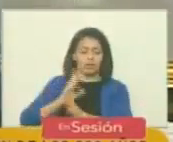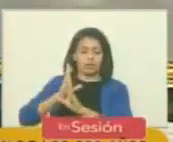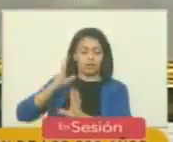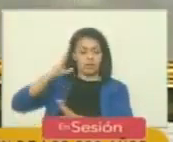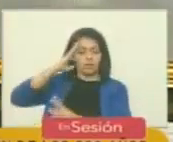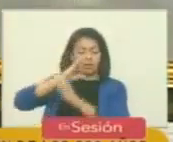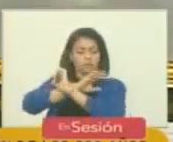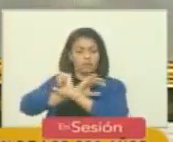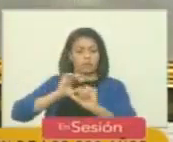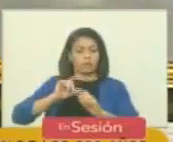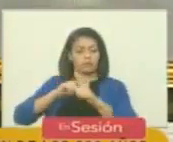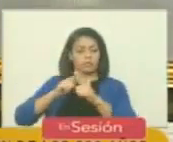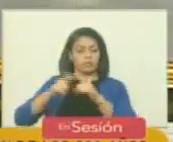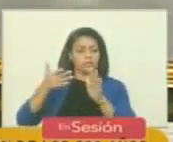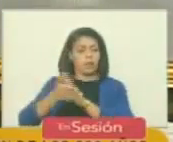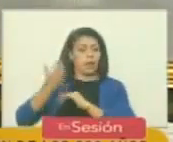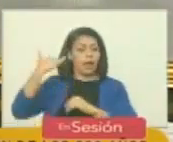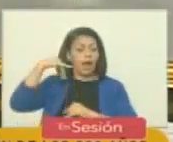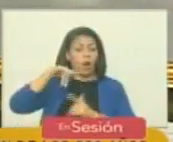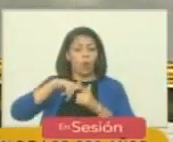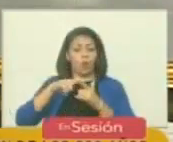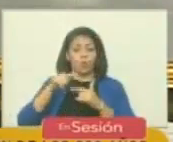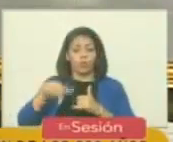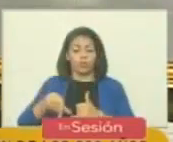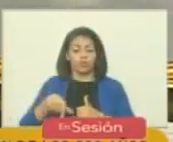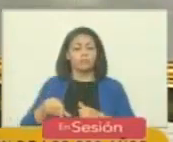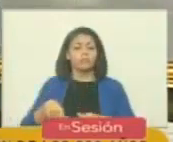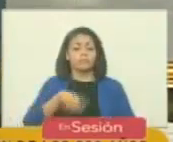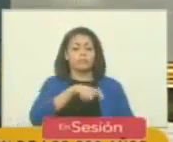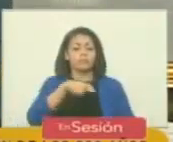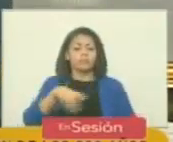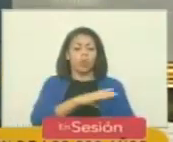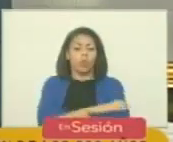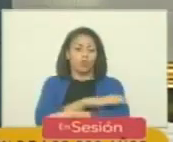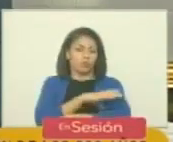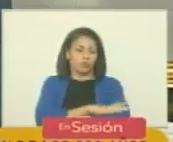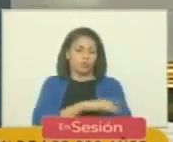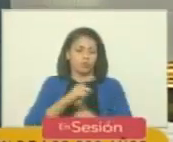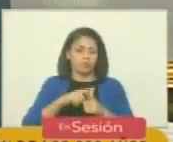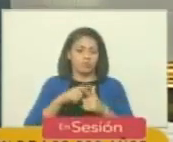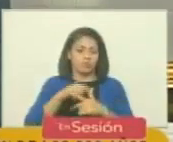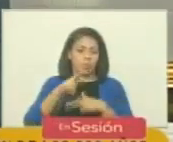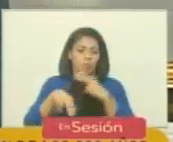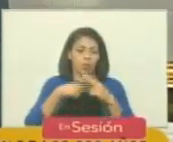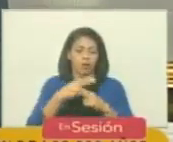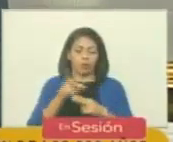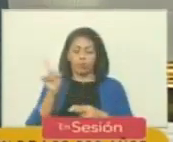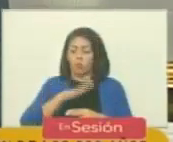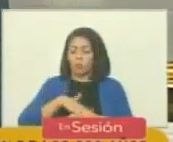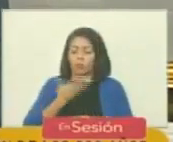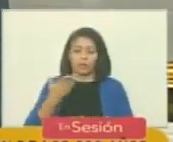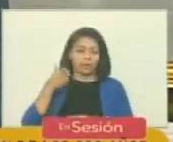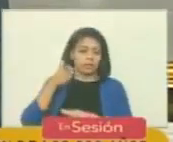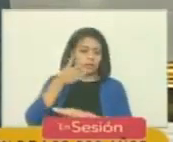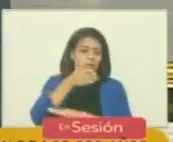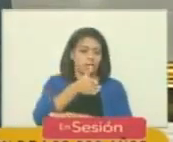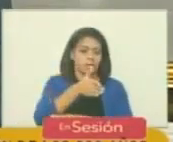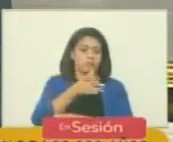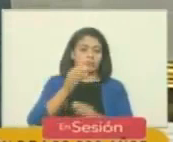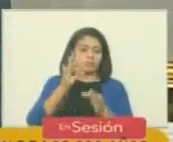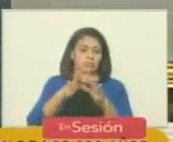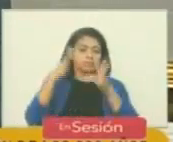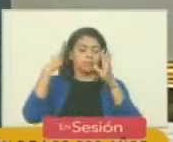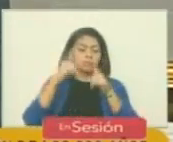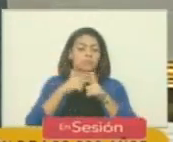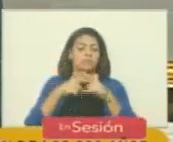pertrechos a pesar de que las oligarquías porteñas le habían negado cualquier posibilidad de éxito